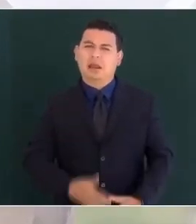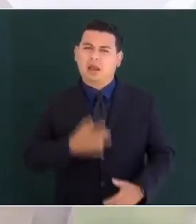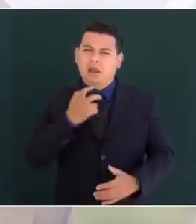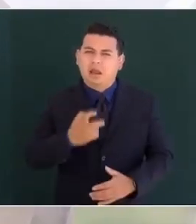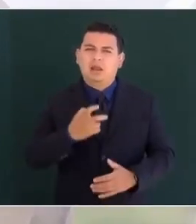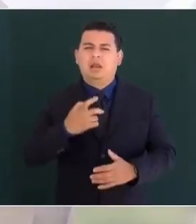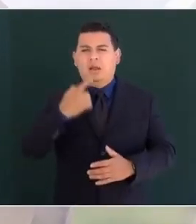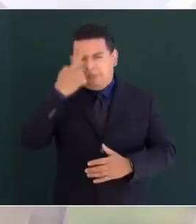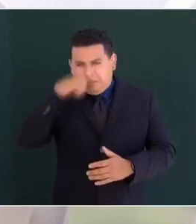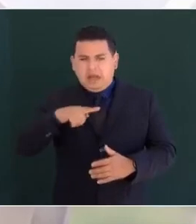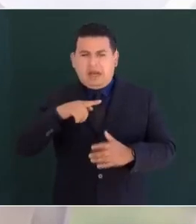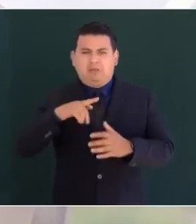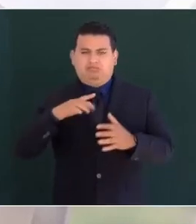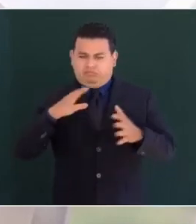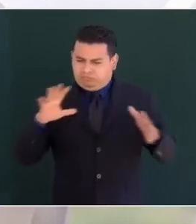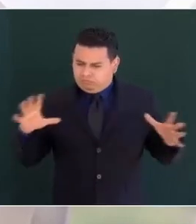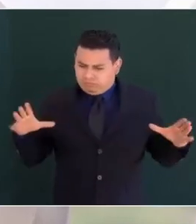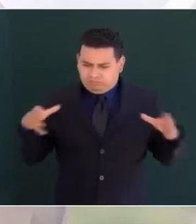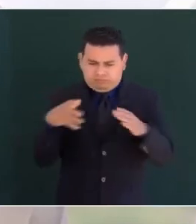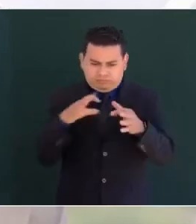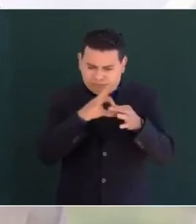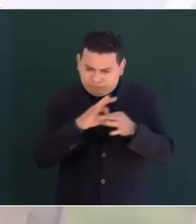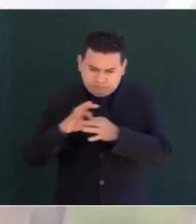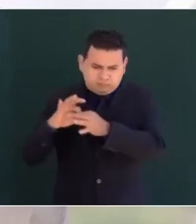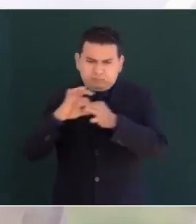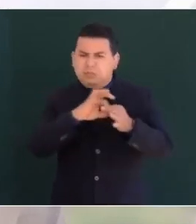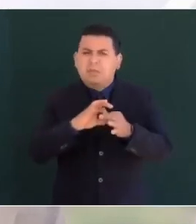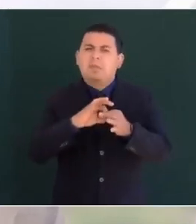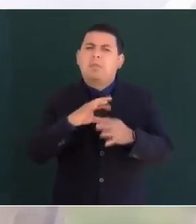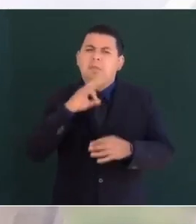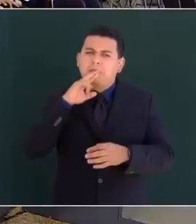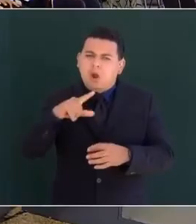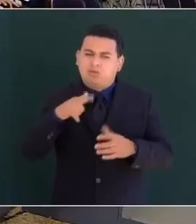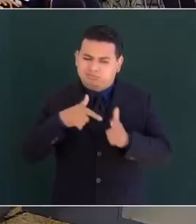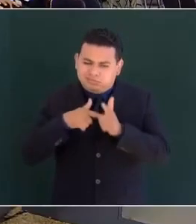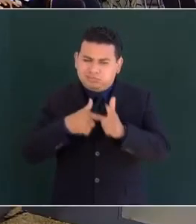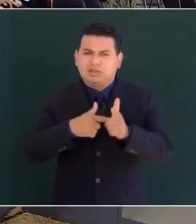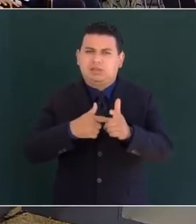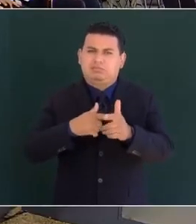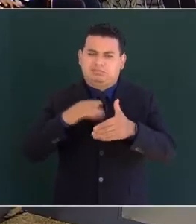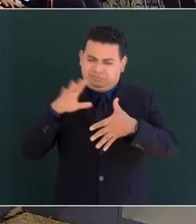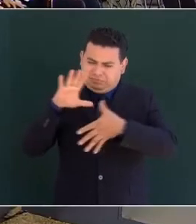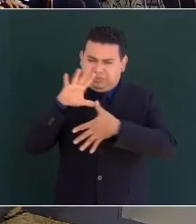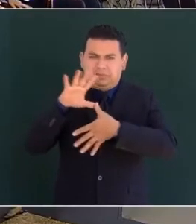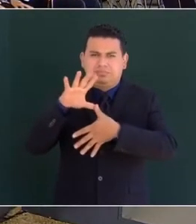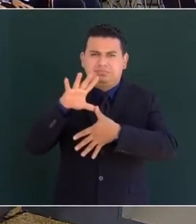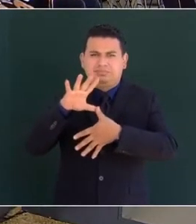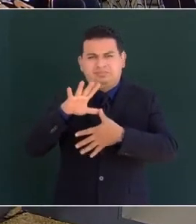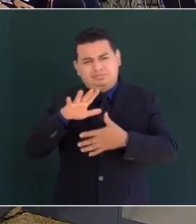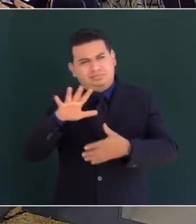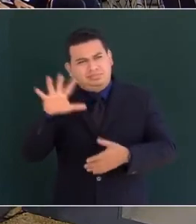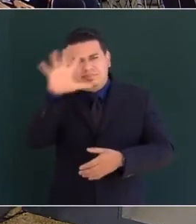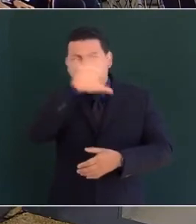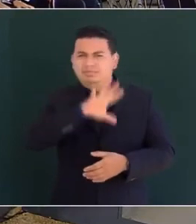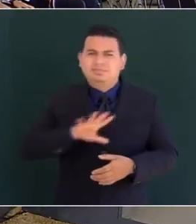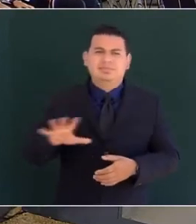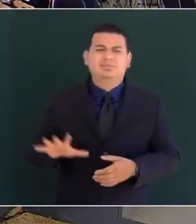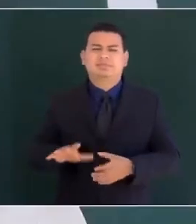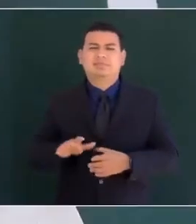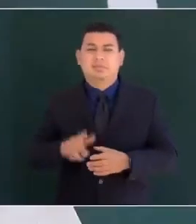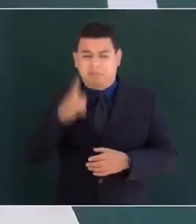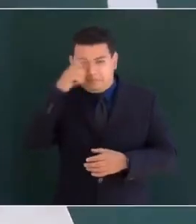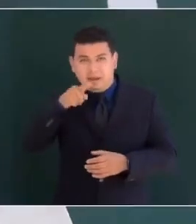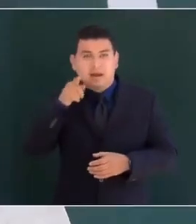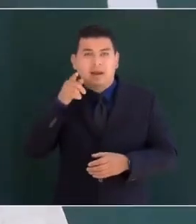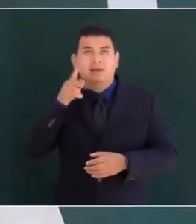con la hermandad entre toda la gente de México y de los Estados Unidos. Mirando hacia el futuro,